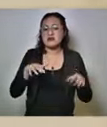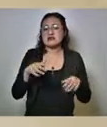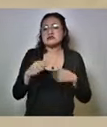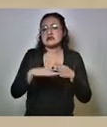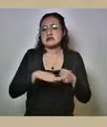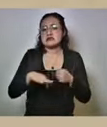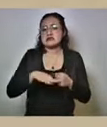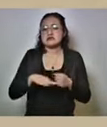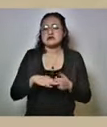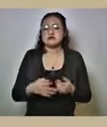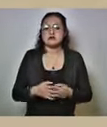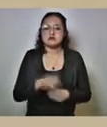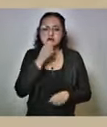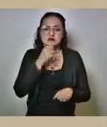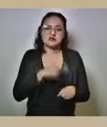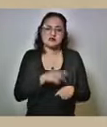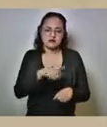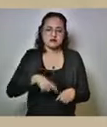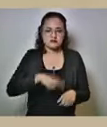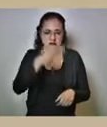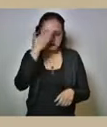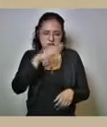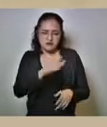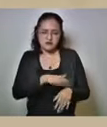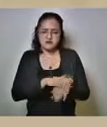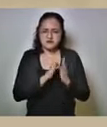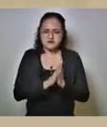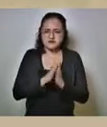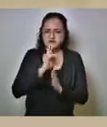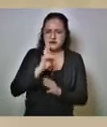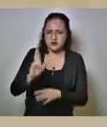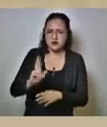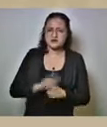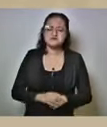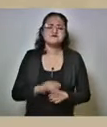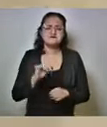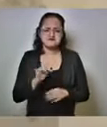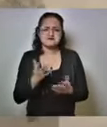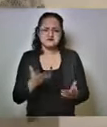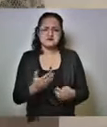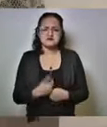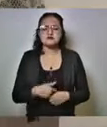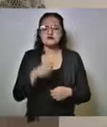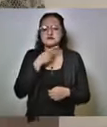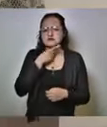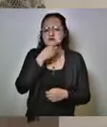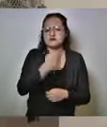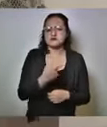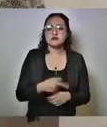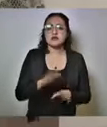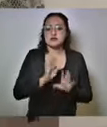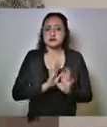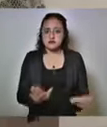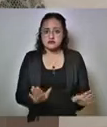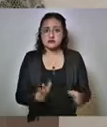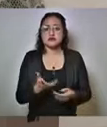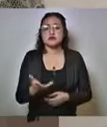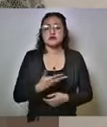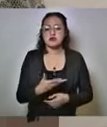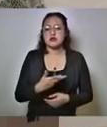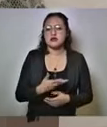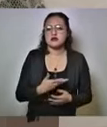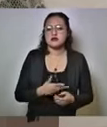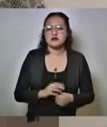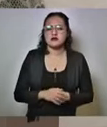secretario de gobernación tú le sabes eso si gobernador si comentarte que de hecho ya de